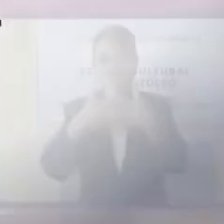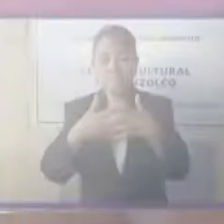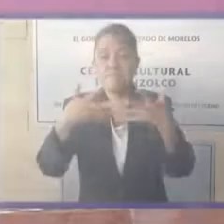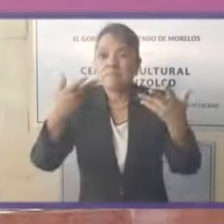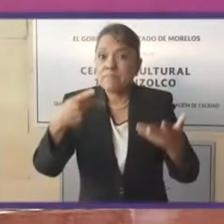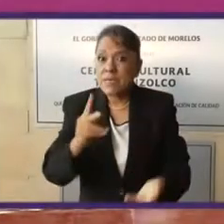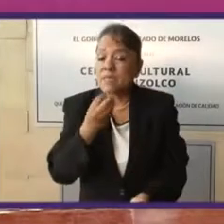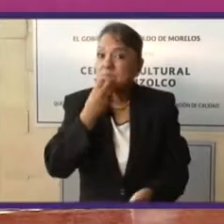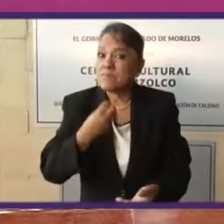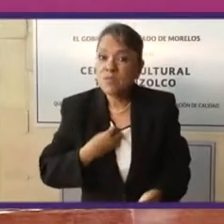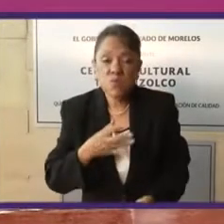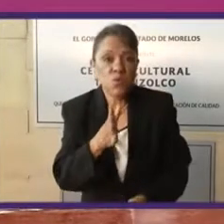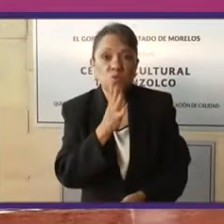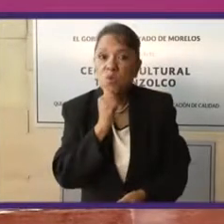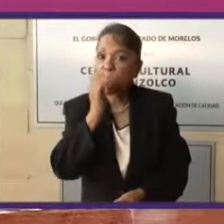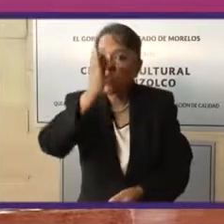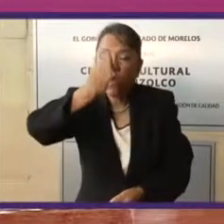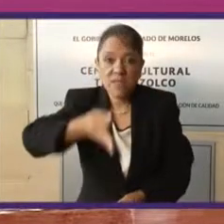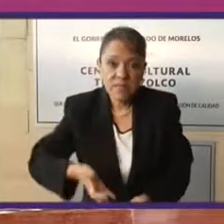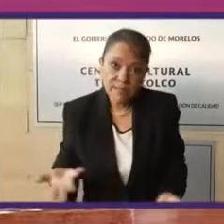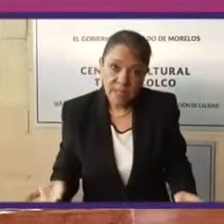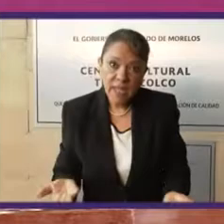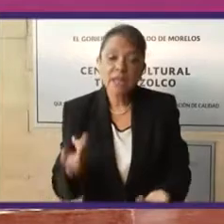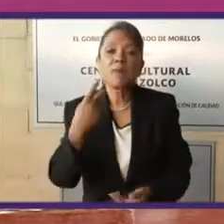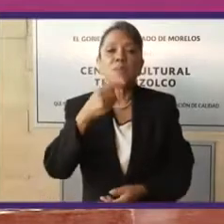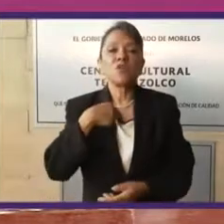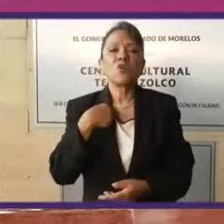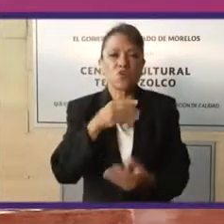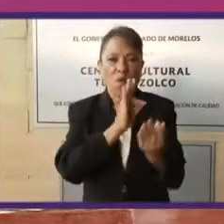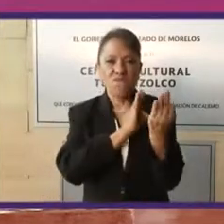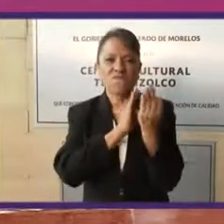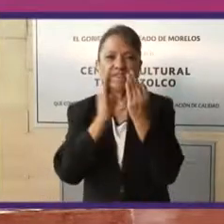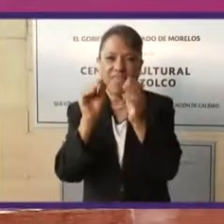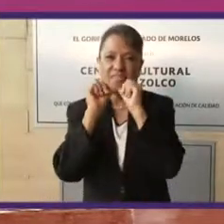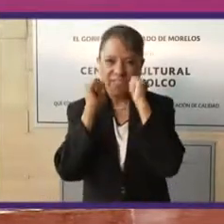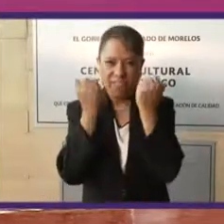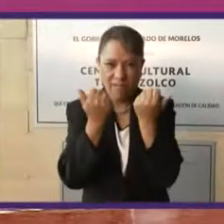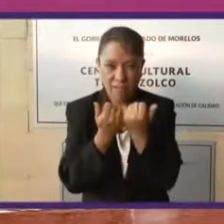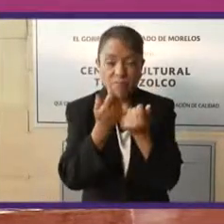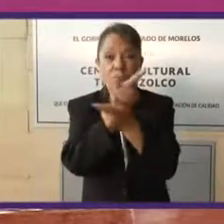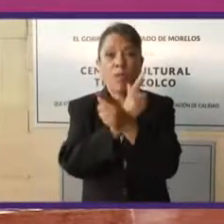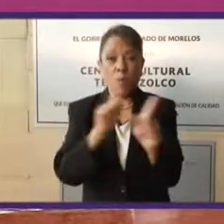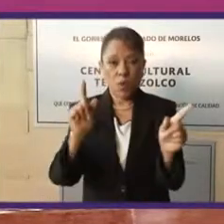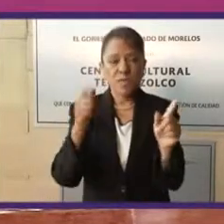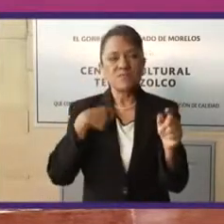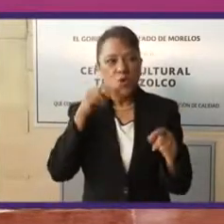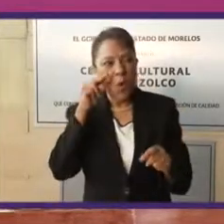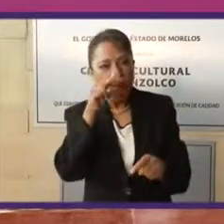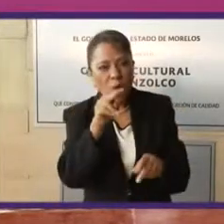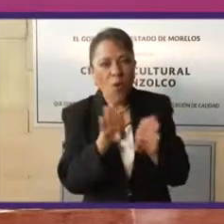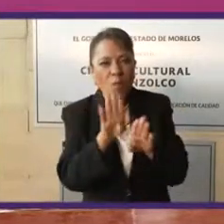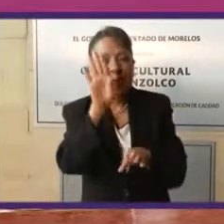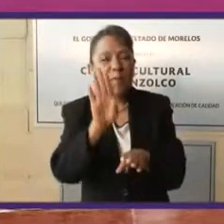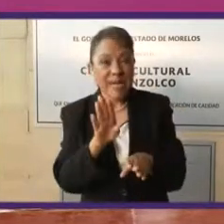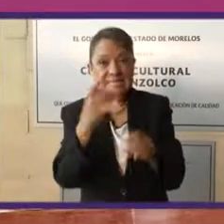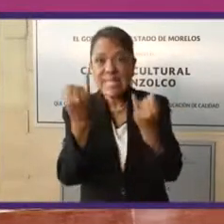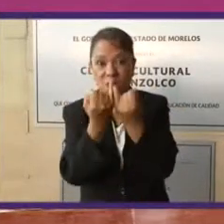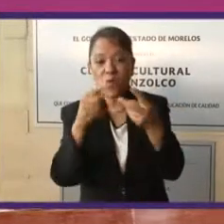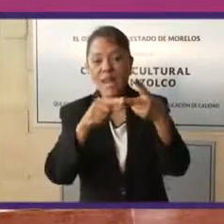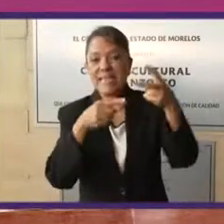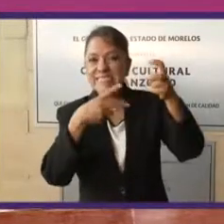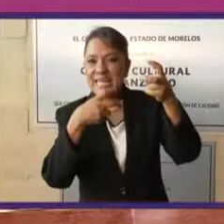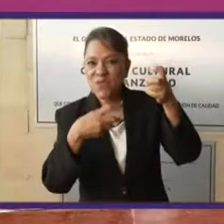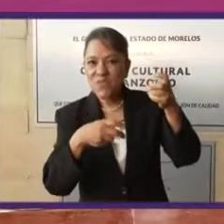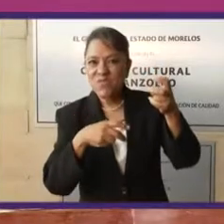Yo el Frente Amplio Democrático lo veo como una segunda vuelta adelantada, en virtud del marco